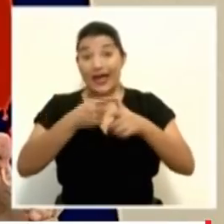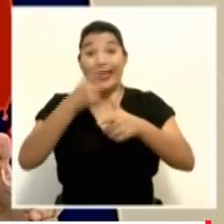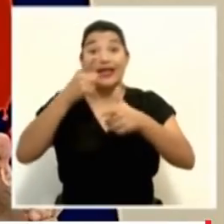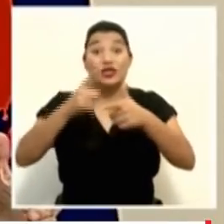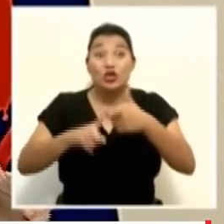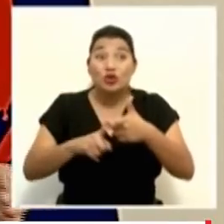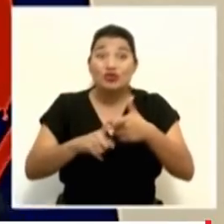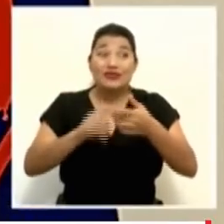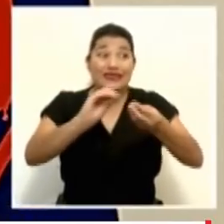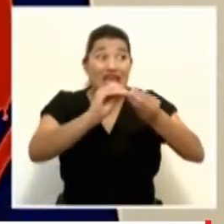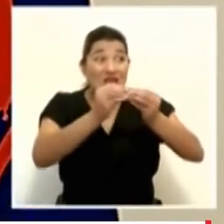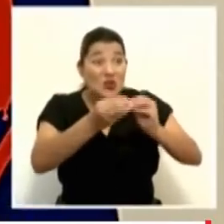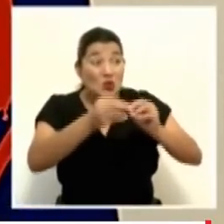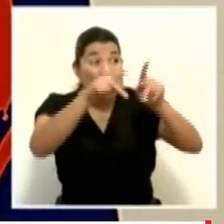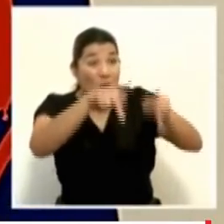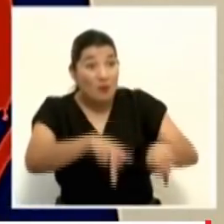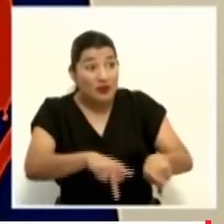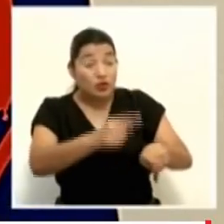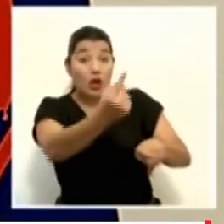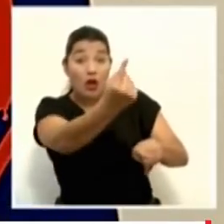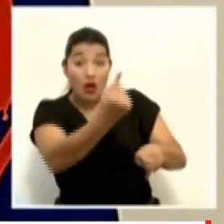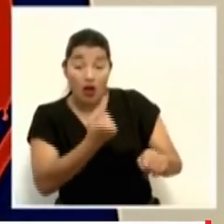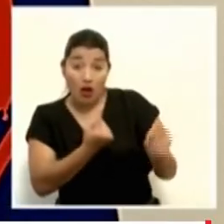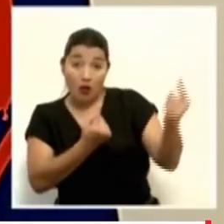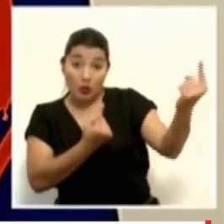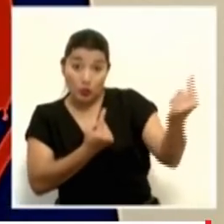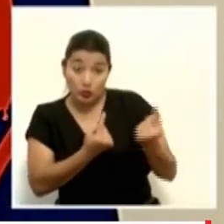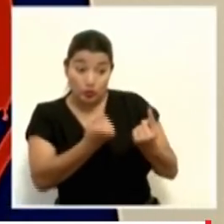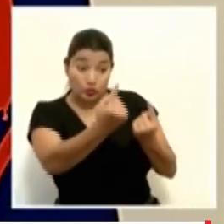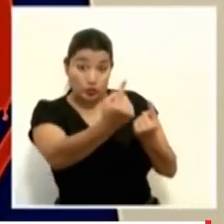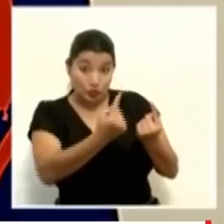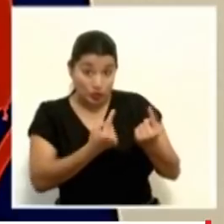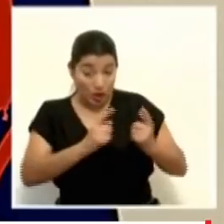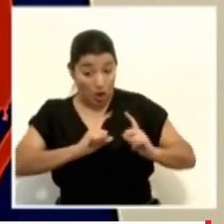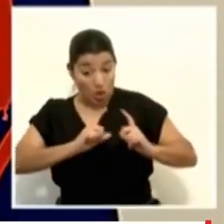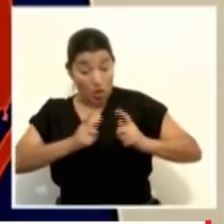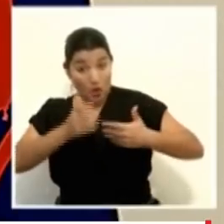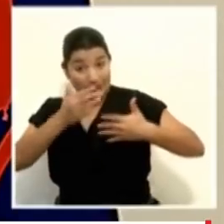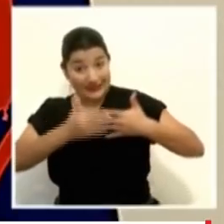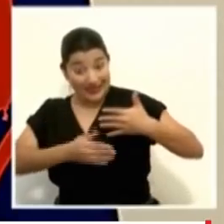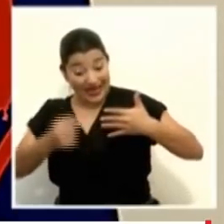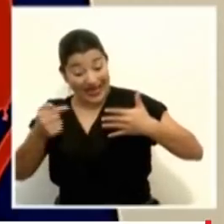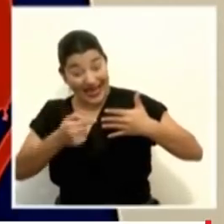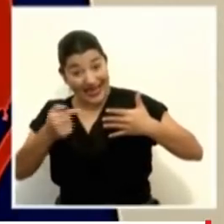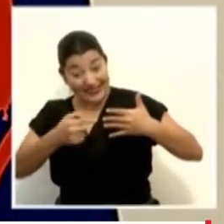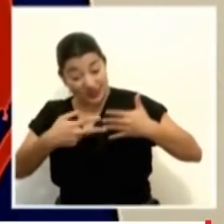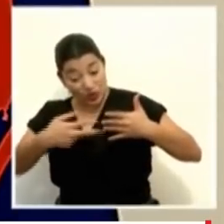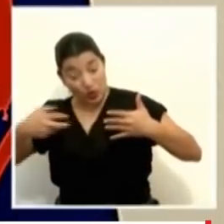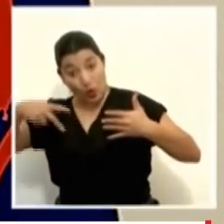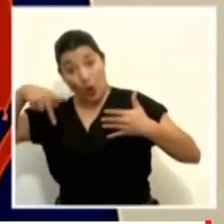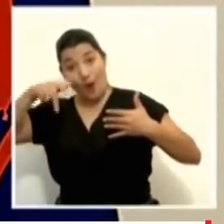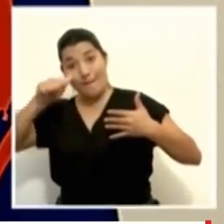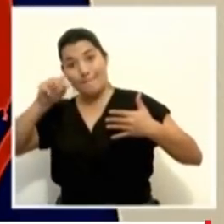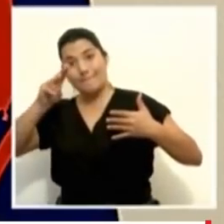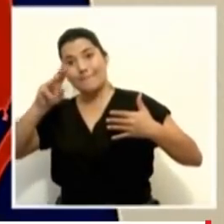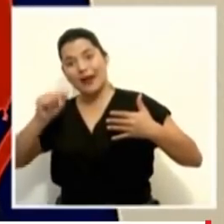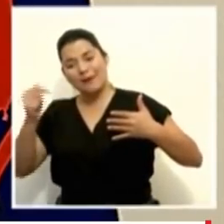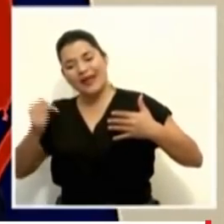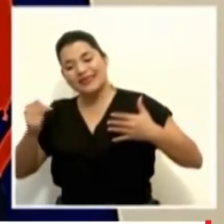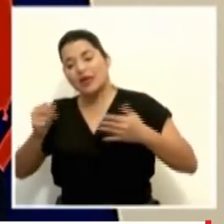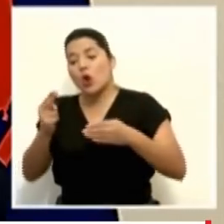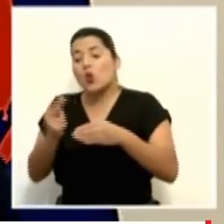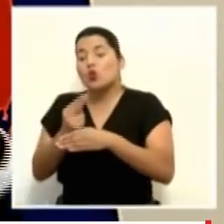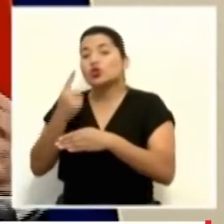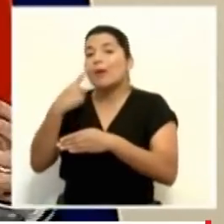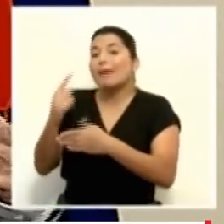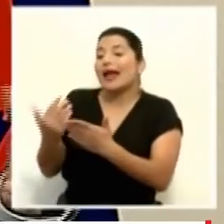que estamos recibiendo las estamos usando, ese plasma convalesciente se está usando en nuevos pacientes. O sea, no tenemos